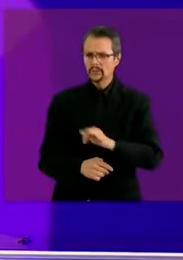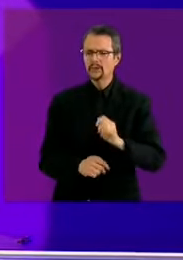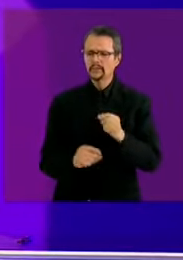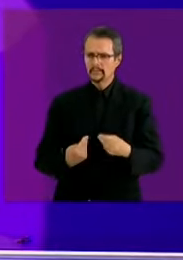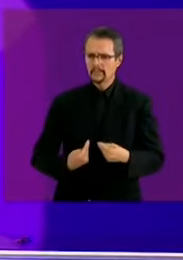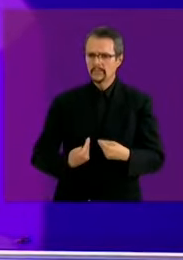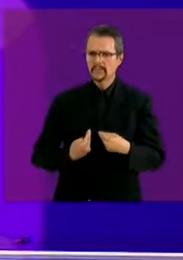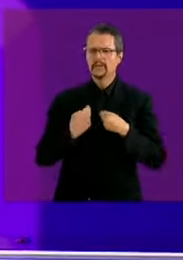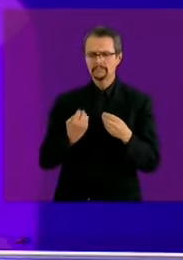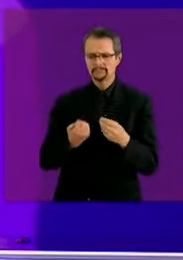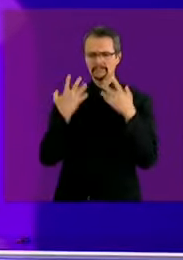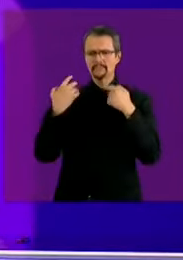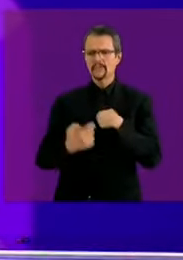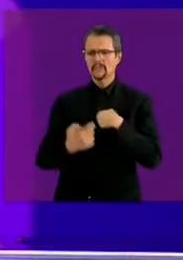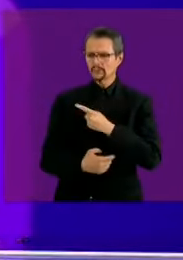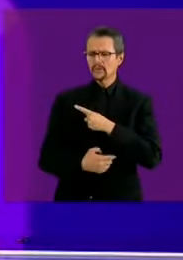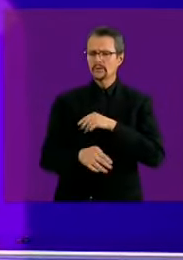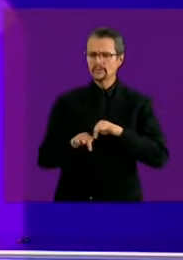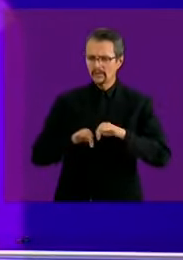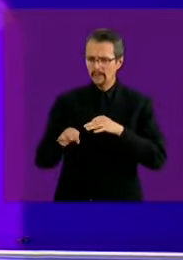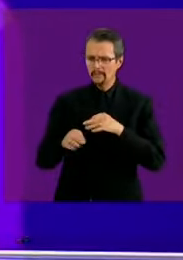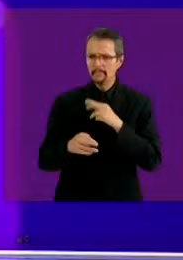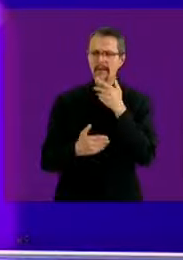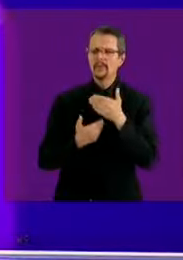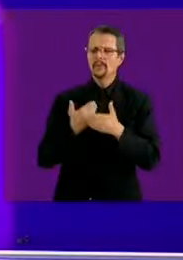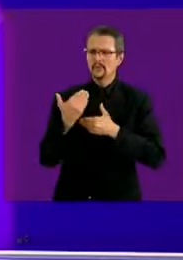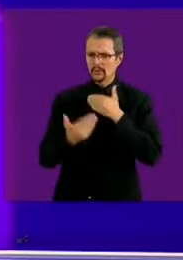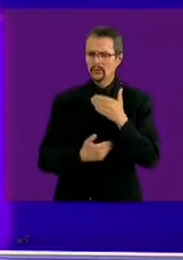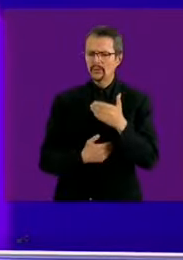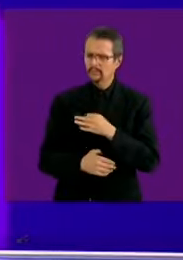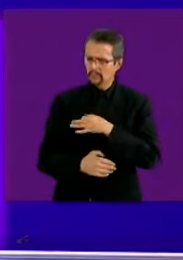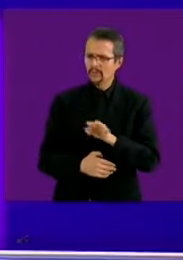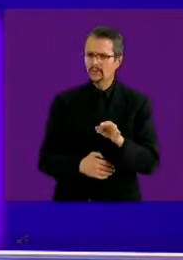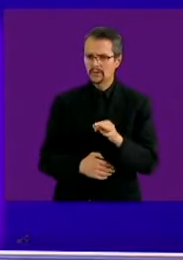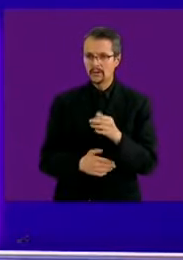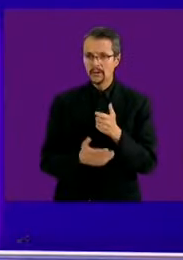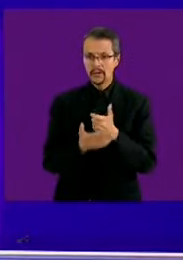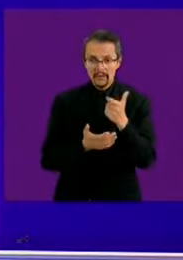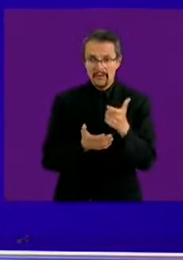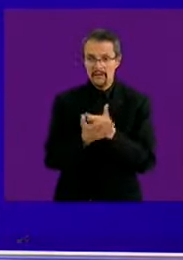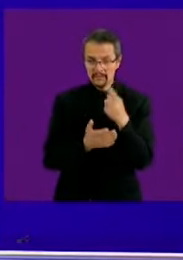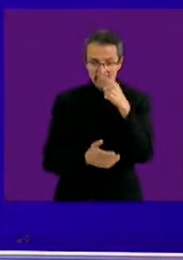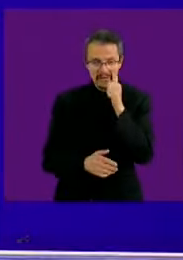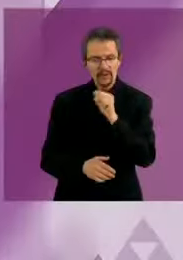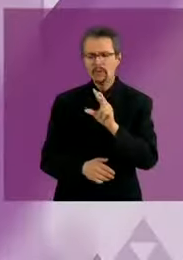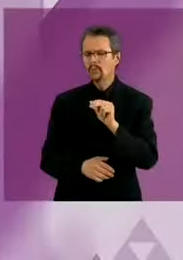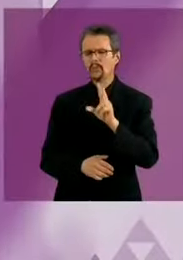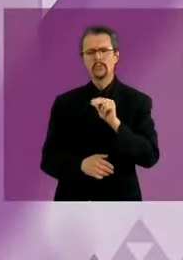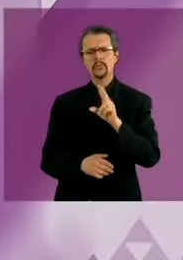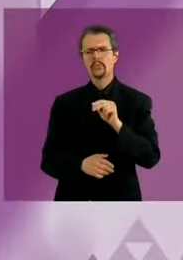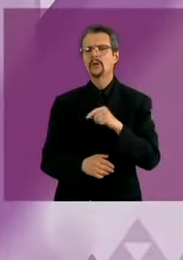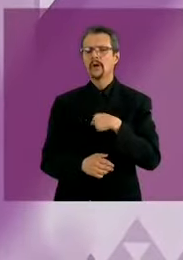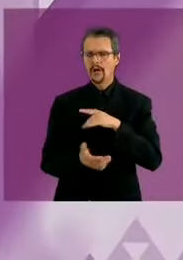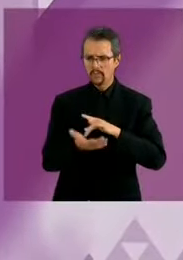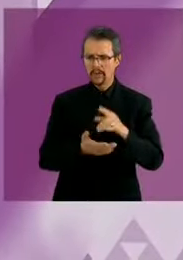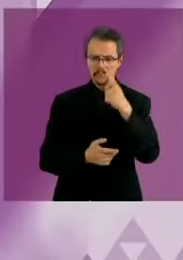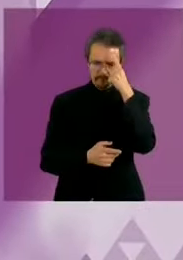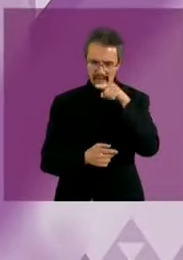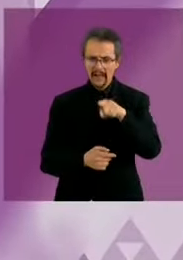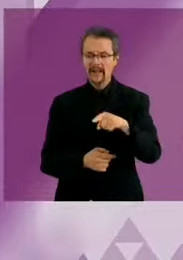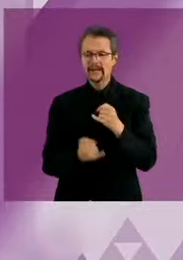en lo que ellas pueden salir de la violencia pero no será para siempre sino buscaremos capacidades que les permitan tiempo gracias